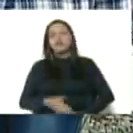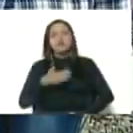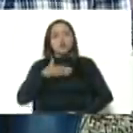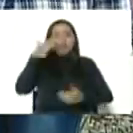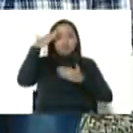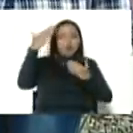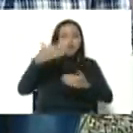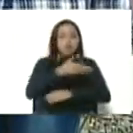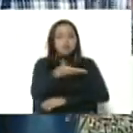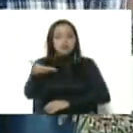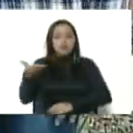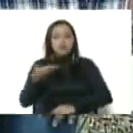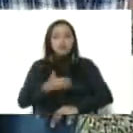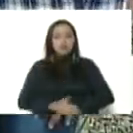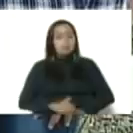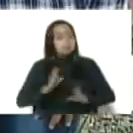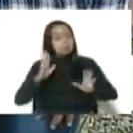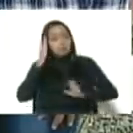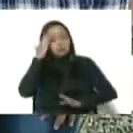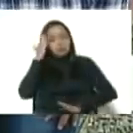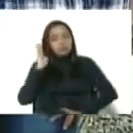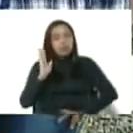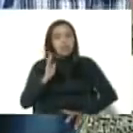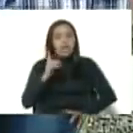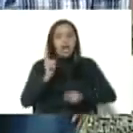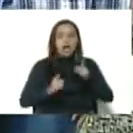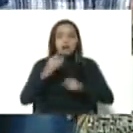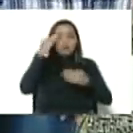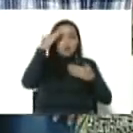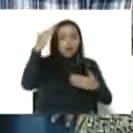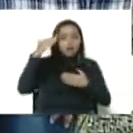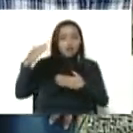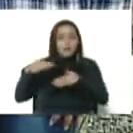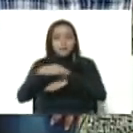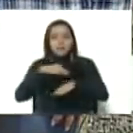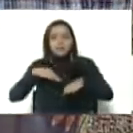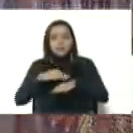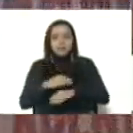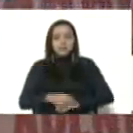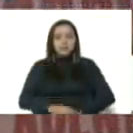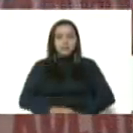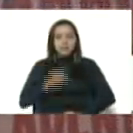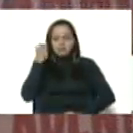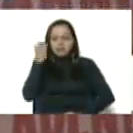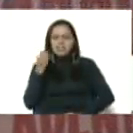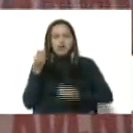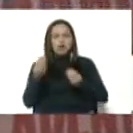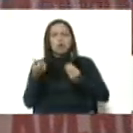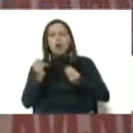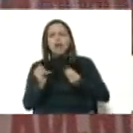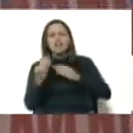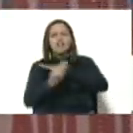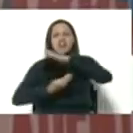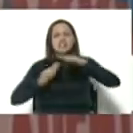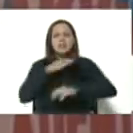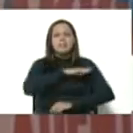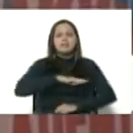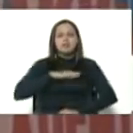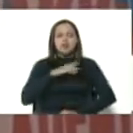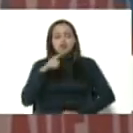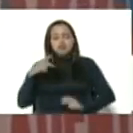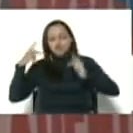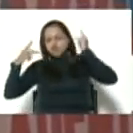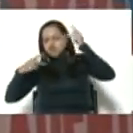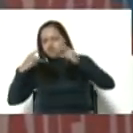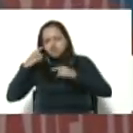saludo a todos. No sé si la ministra quería saludar al presidente y decirle lo bien que te parece a esta base de misión. Tú que la has recorrido, la has